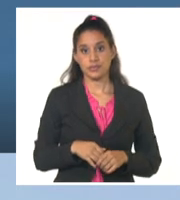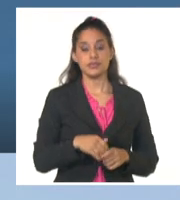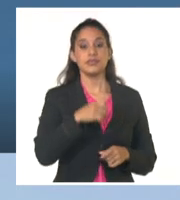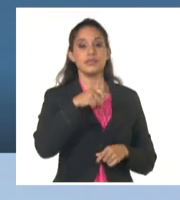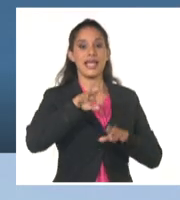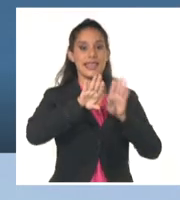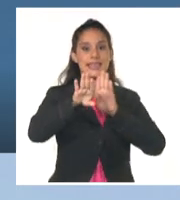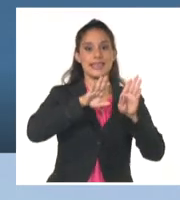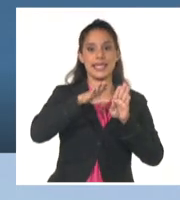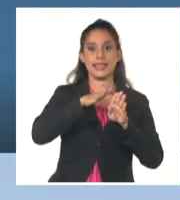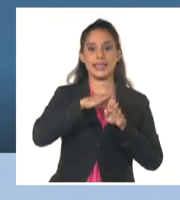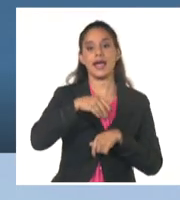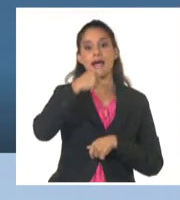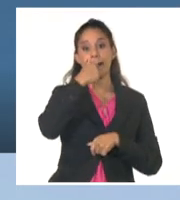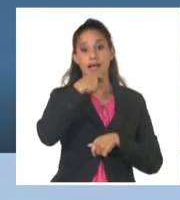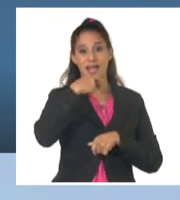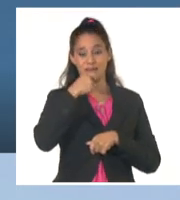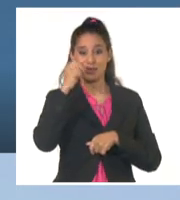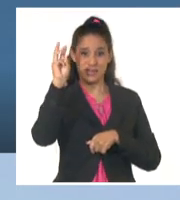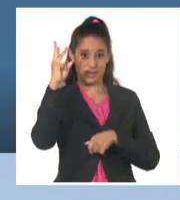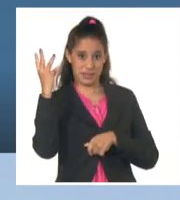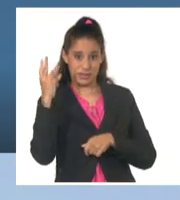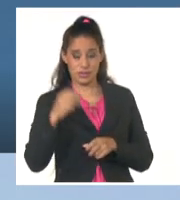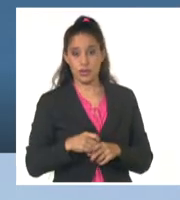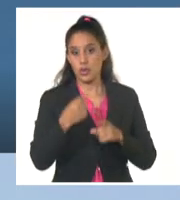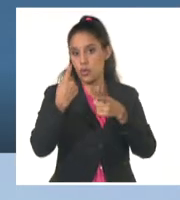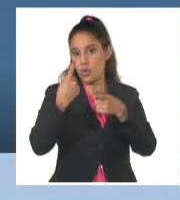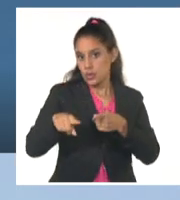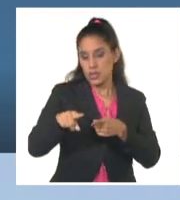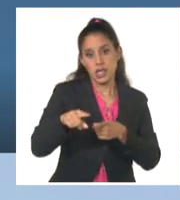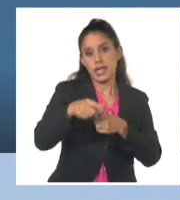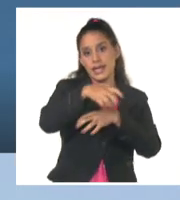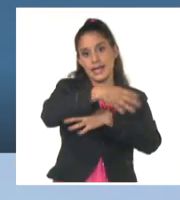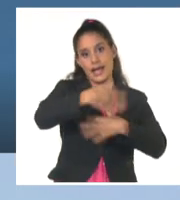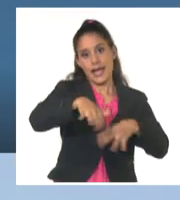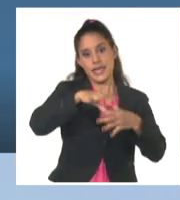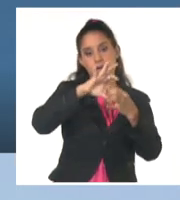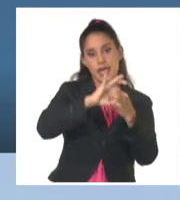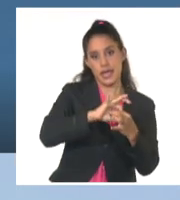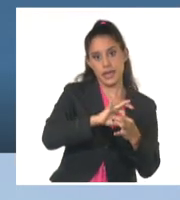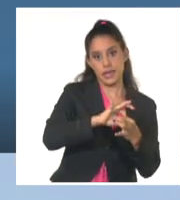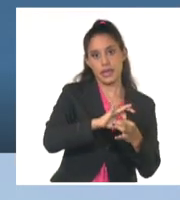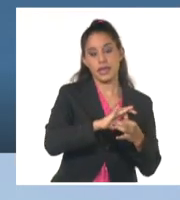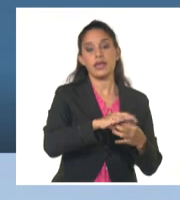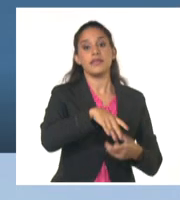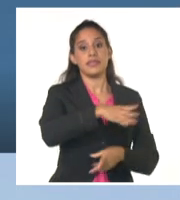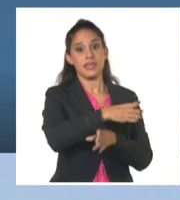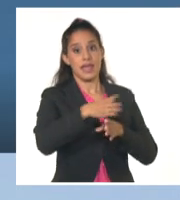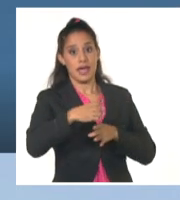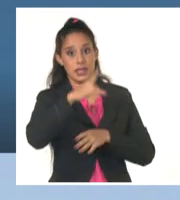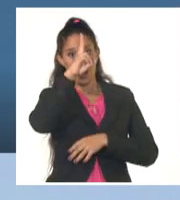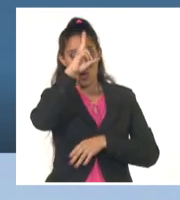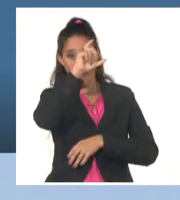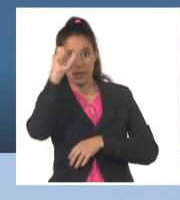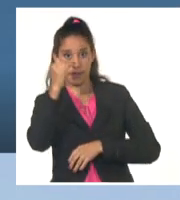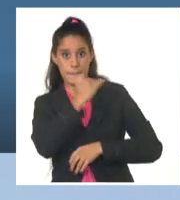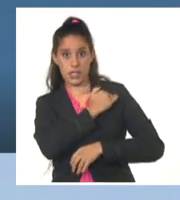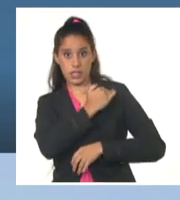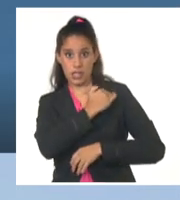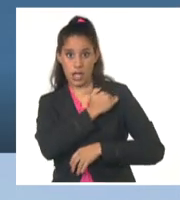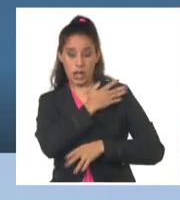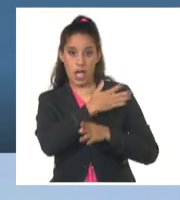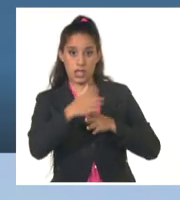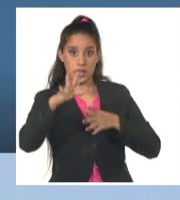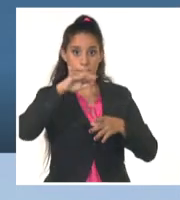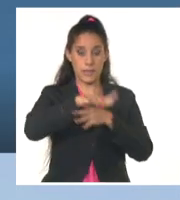Bolleros hasta Infanta, calle G en ambos sentidos de dirección desde Salvador Allende hasta Malecón, las calles